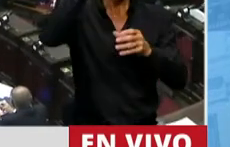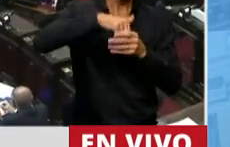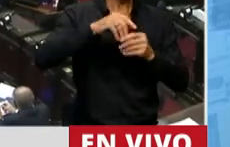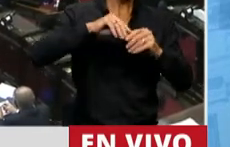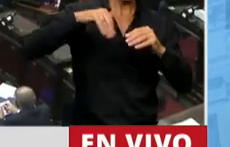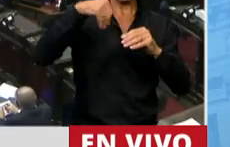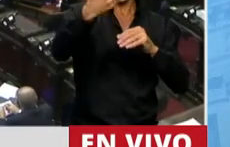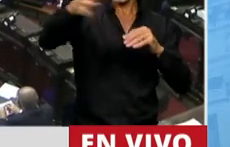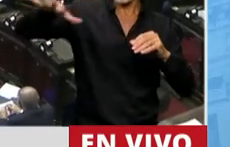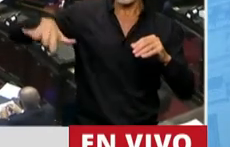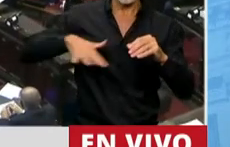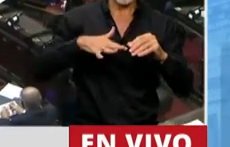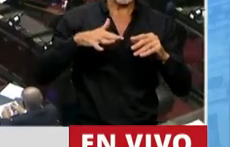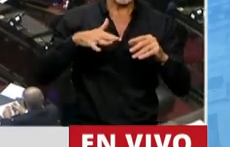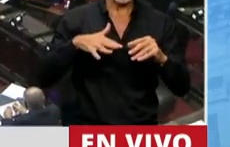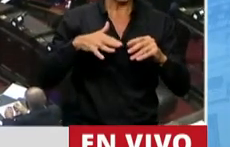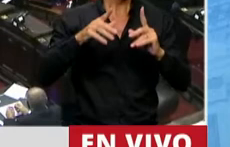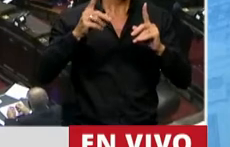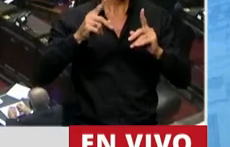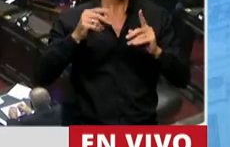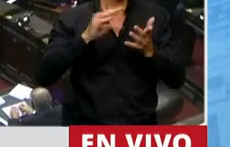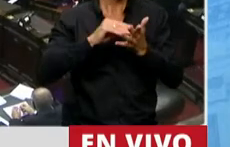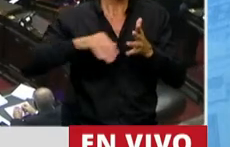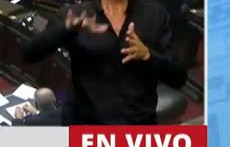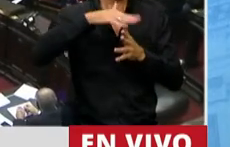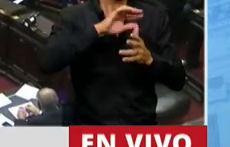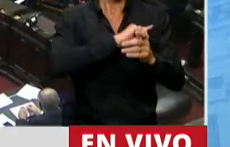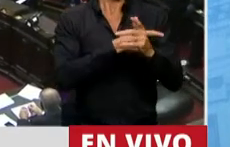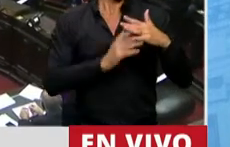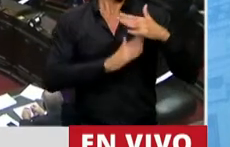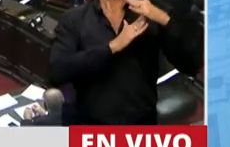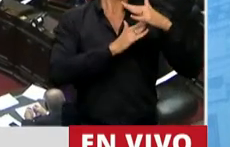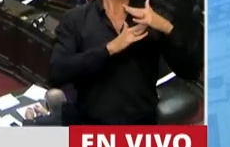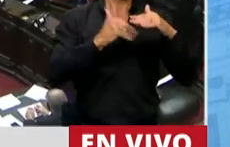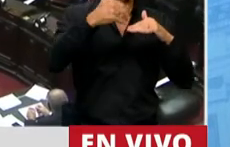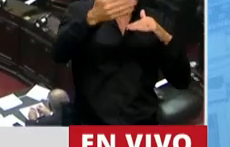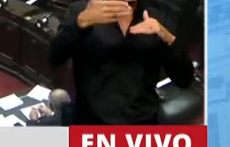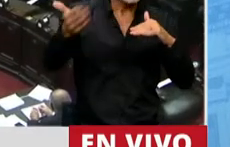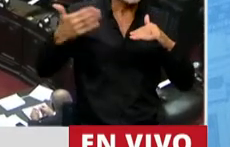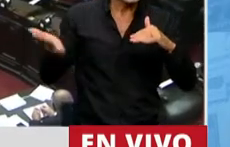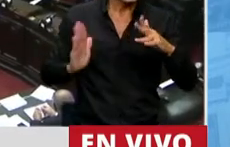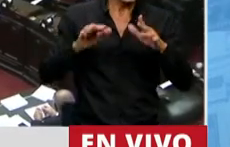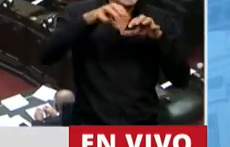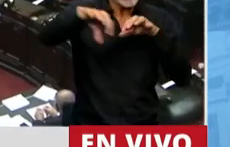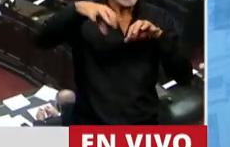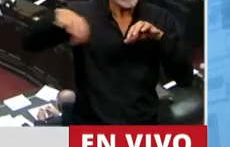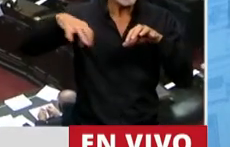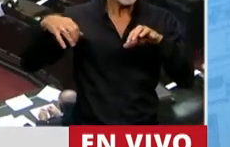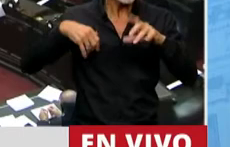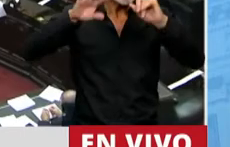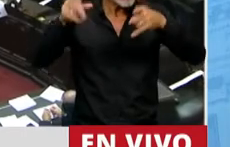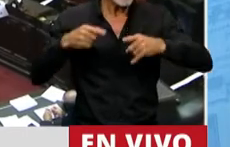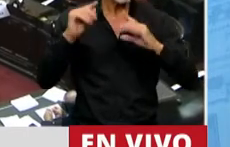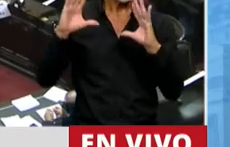periferia, pero no hacemos ciencia periférica, en la periferia de los poderes centrales, de los poderes reales, pero eso no nos amilana.